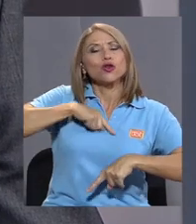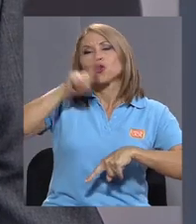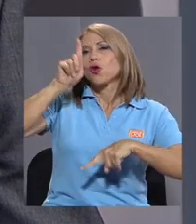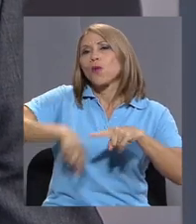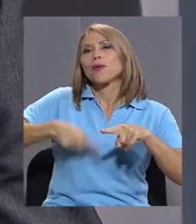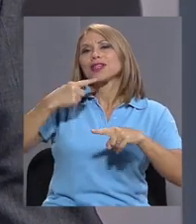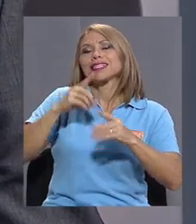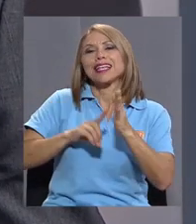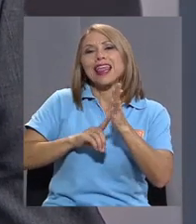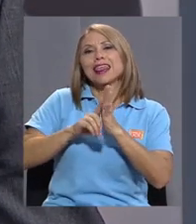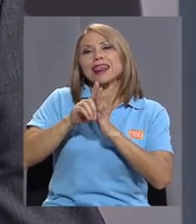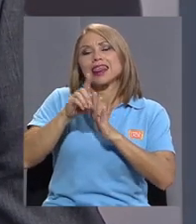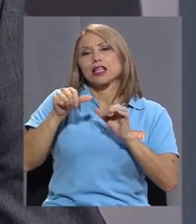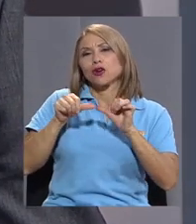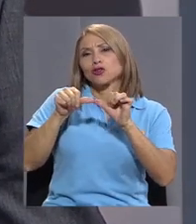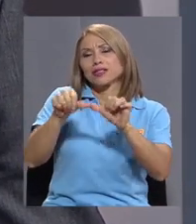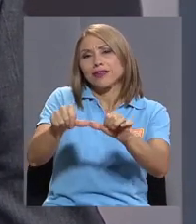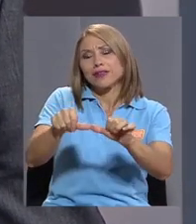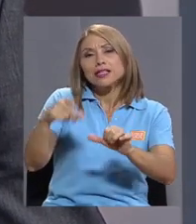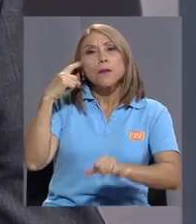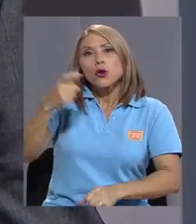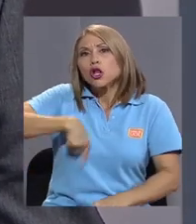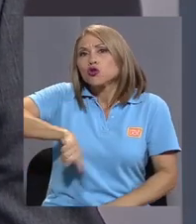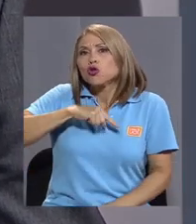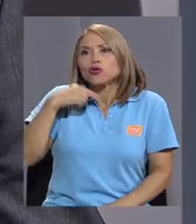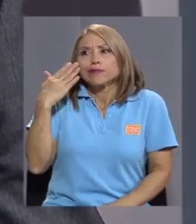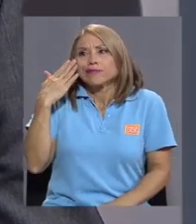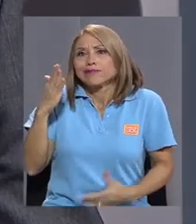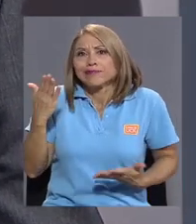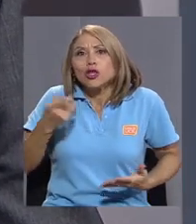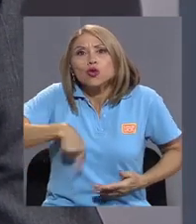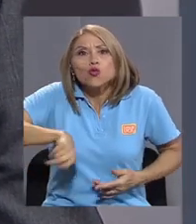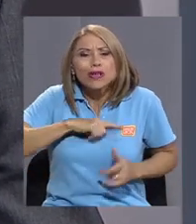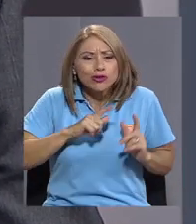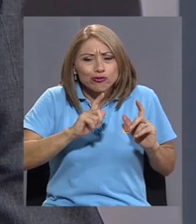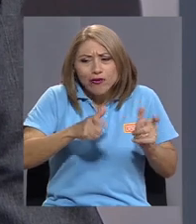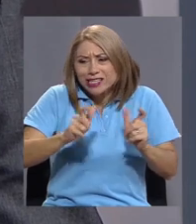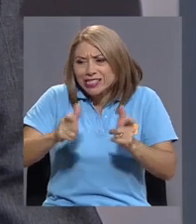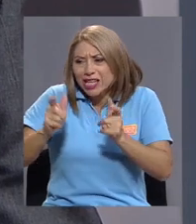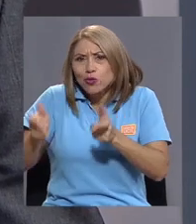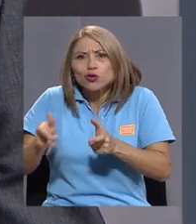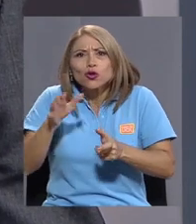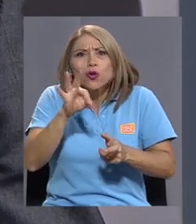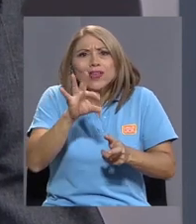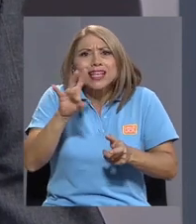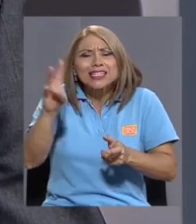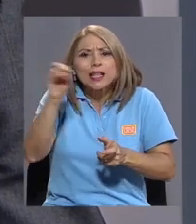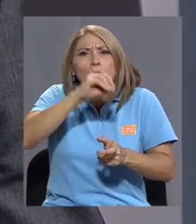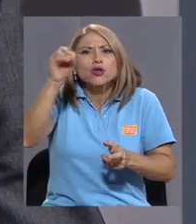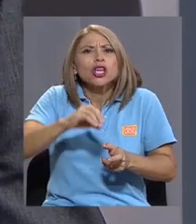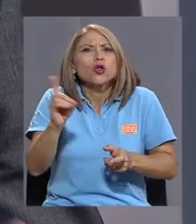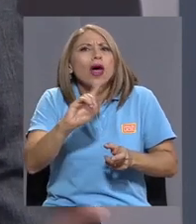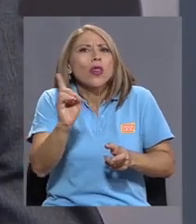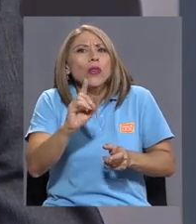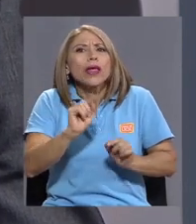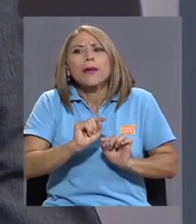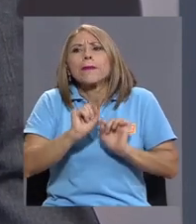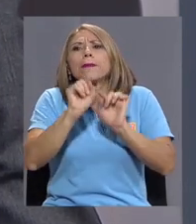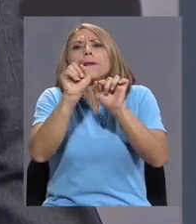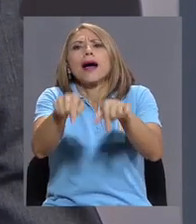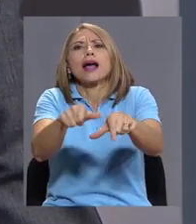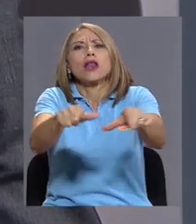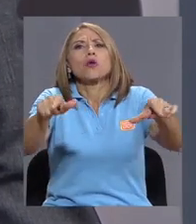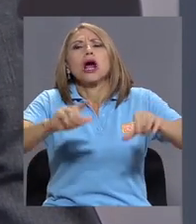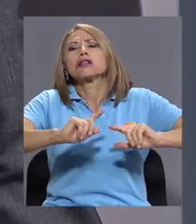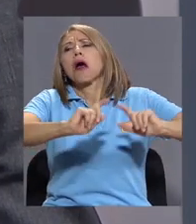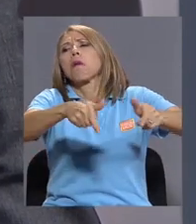si, primero ni conocemos, porque nuestros residuos el 97% van a los vertidos, a vertidos